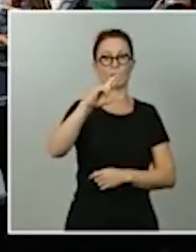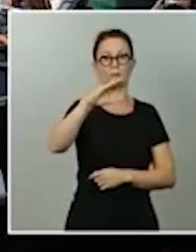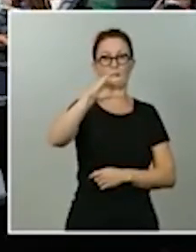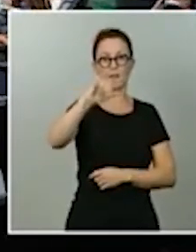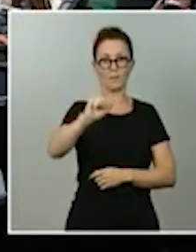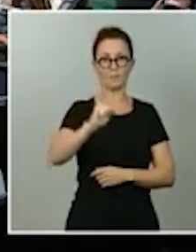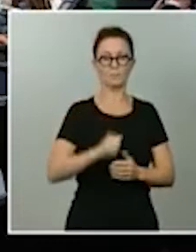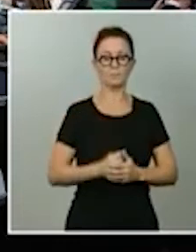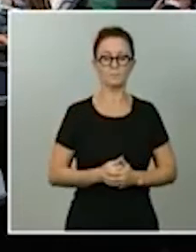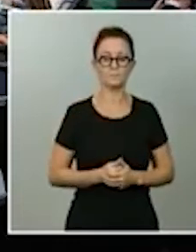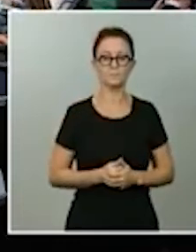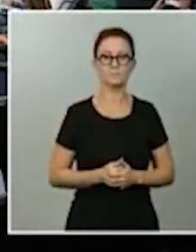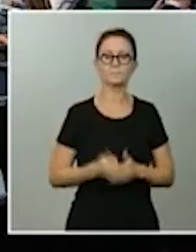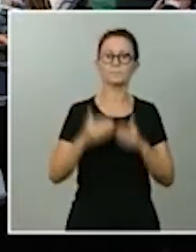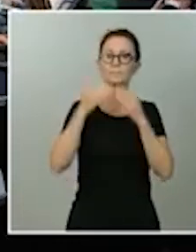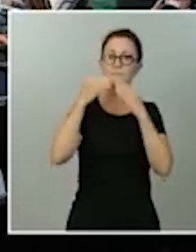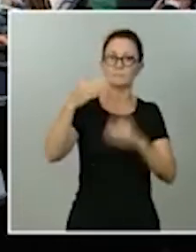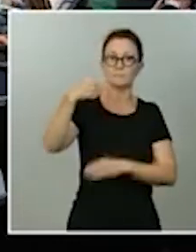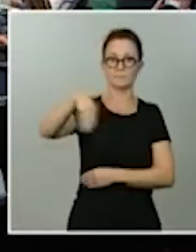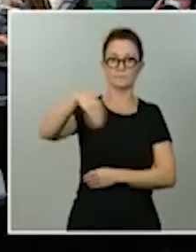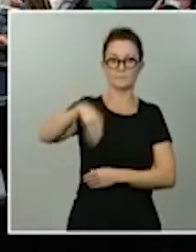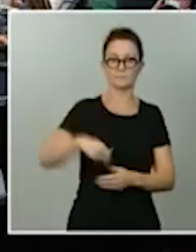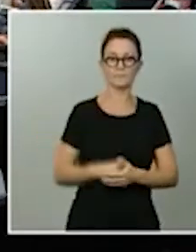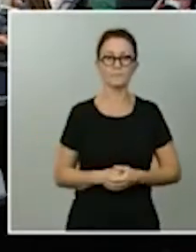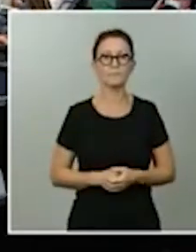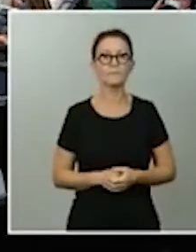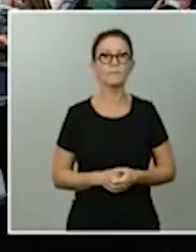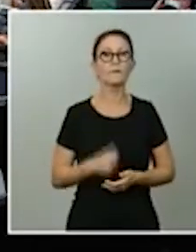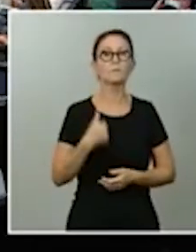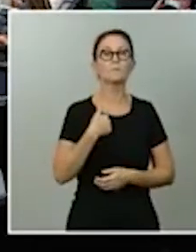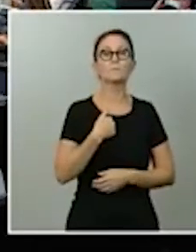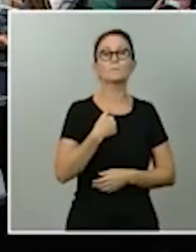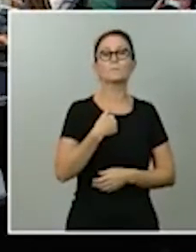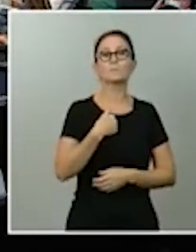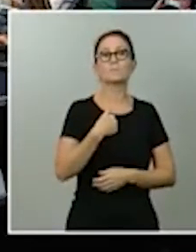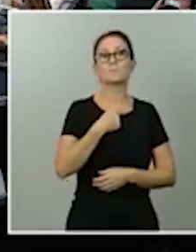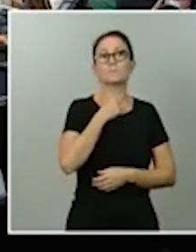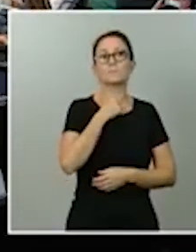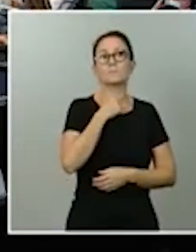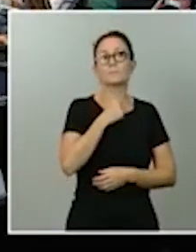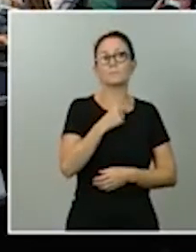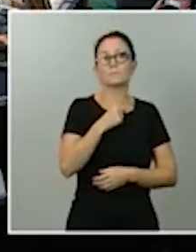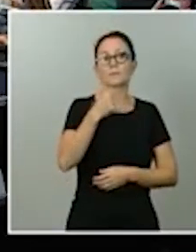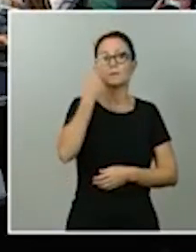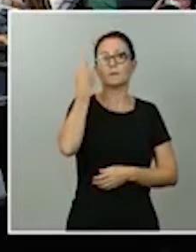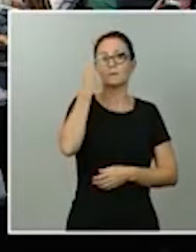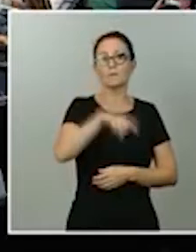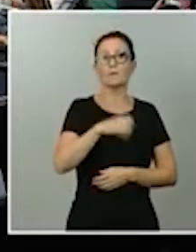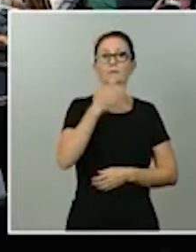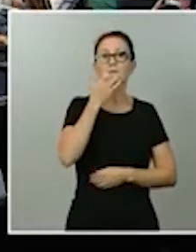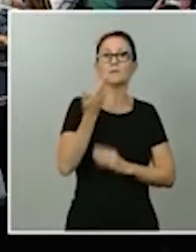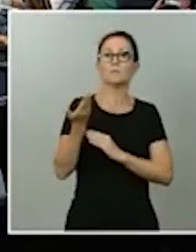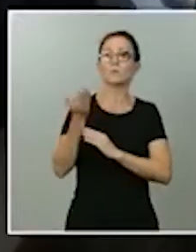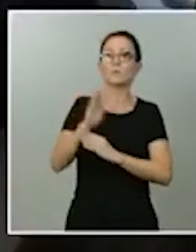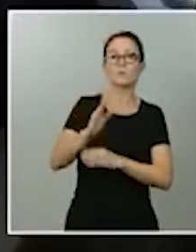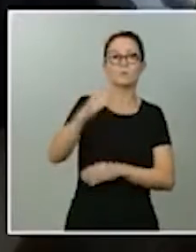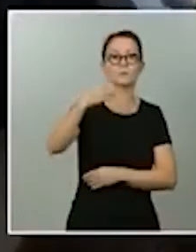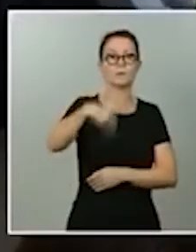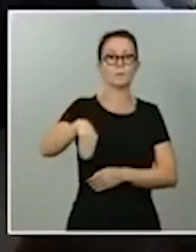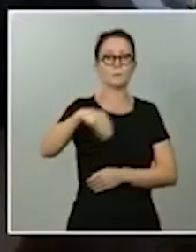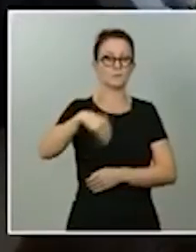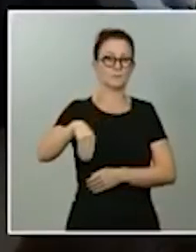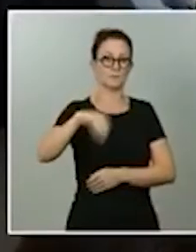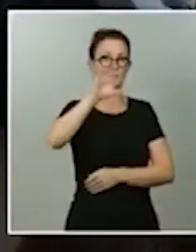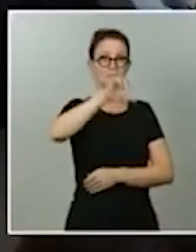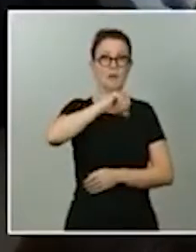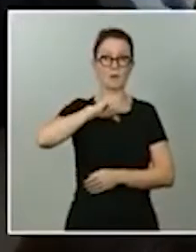Gracias, presidente. Me gustaría saber si esta propuesta de que los presidentes autonómicos puedan pedir al gobierno el